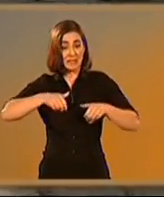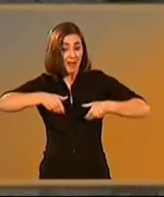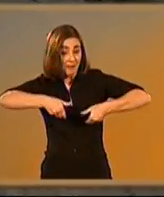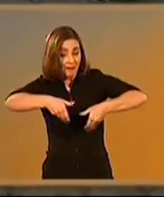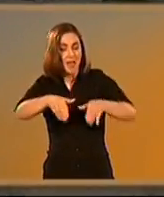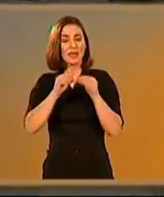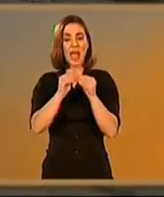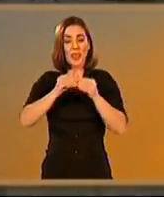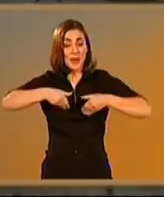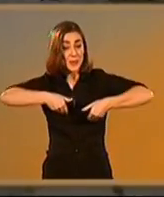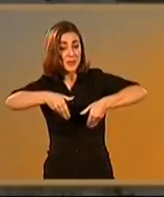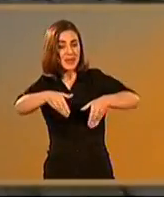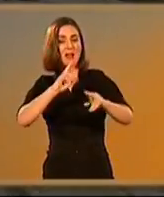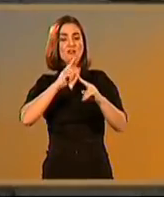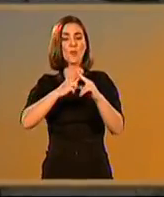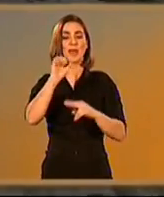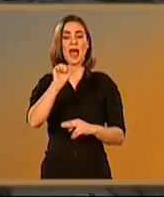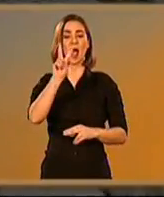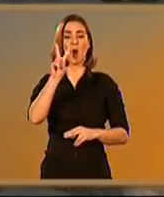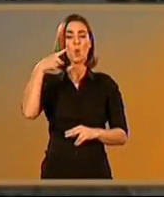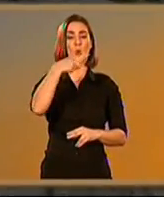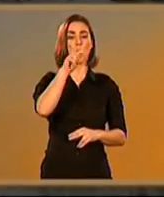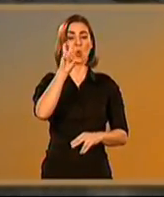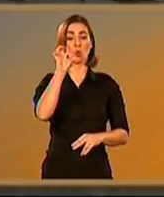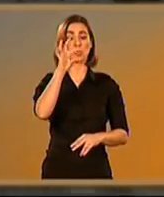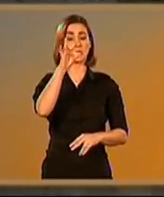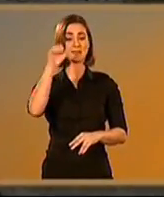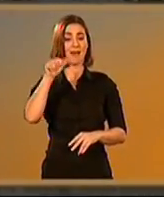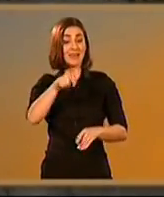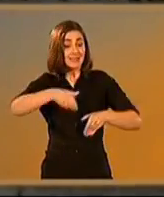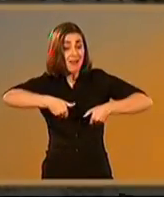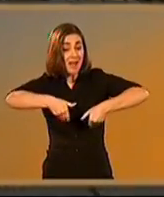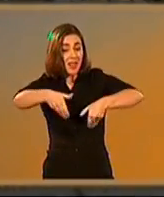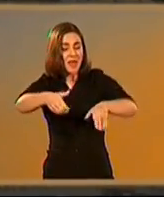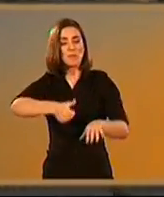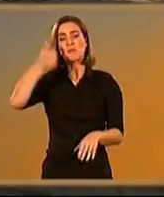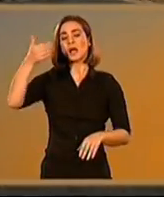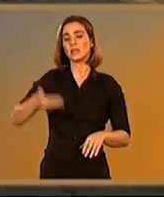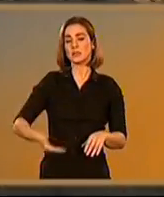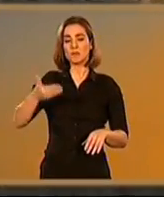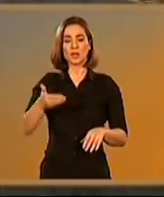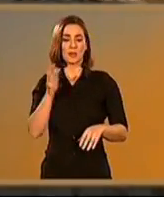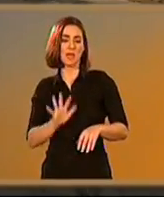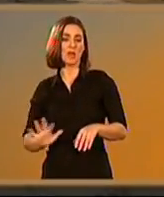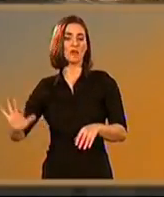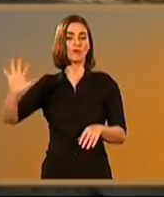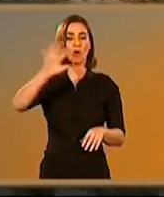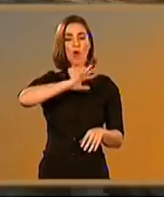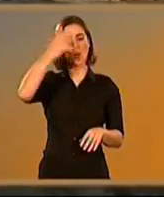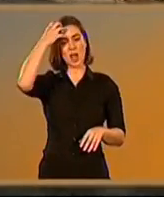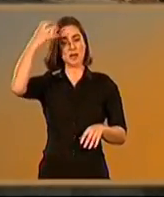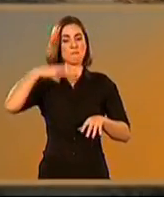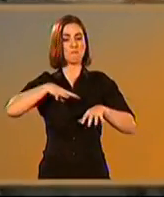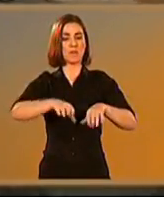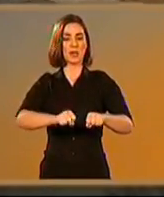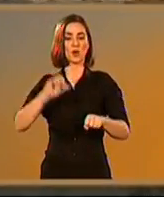desde el Pirineo seguía por la costa mediterránea y que constituía la vía perfecta que debía unir Roma con el extremo más meridional